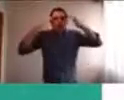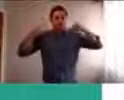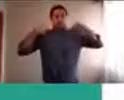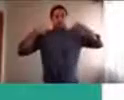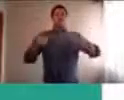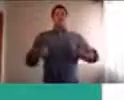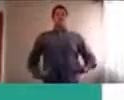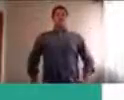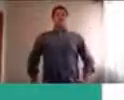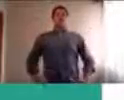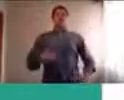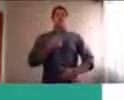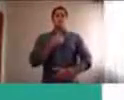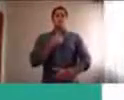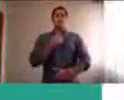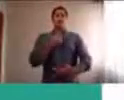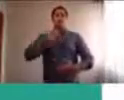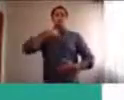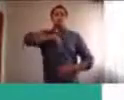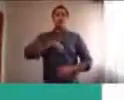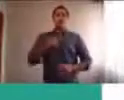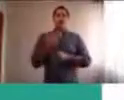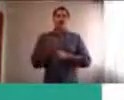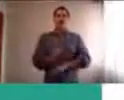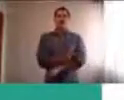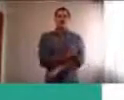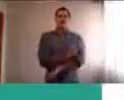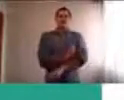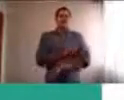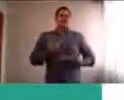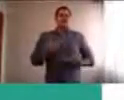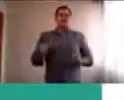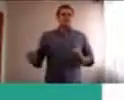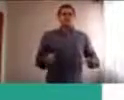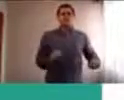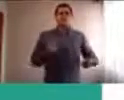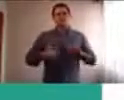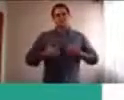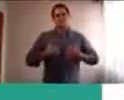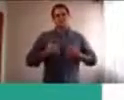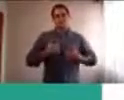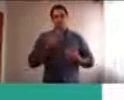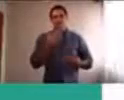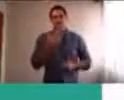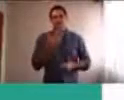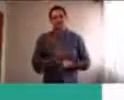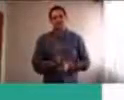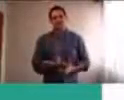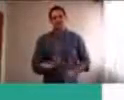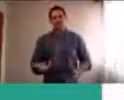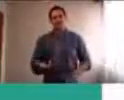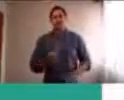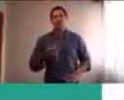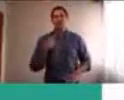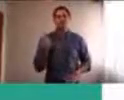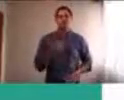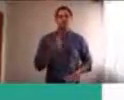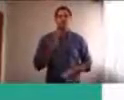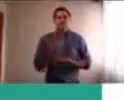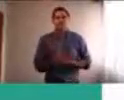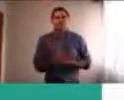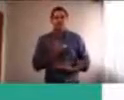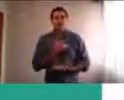eso también genera, como ansiedad, y se dan como, entonces, el poder, como descargar, físicamente, también